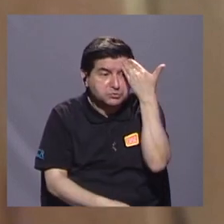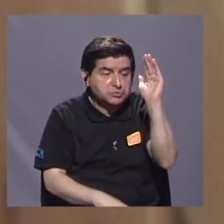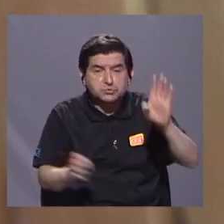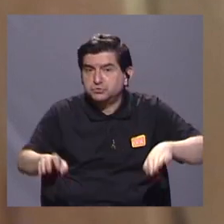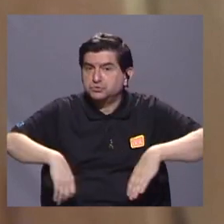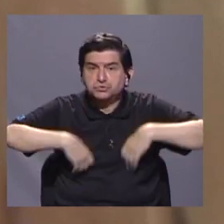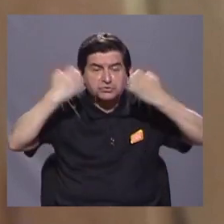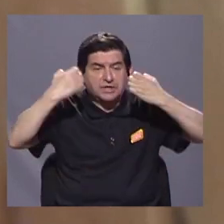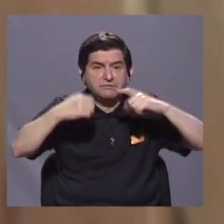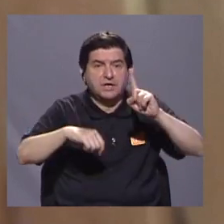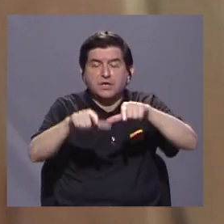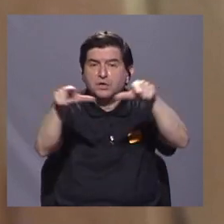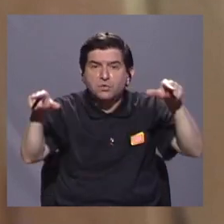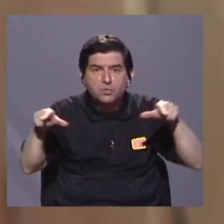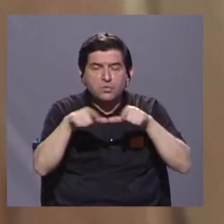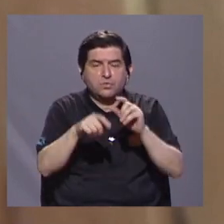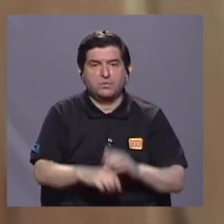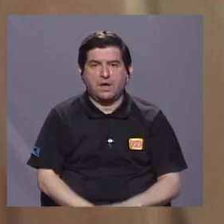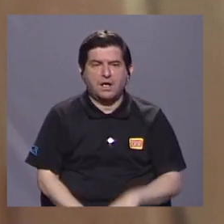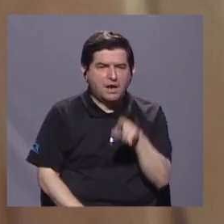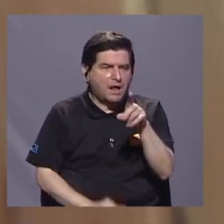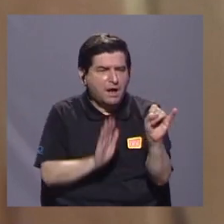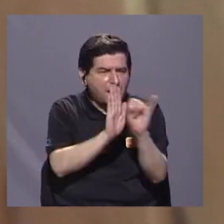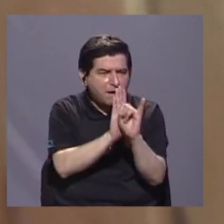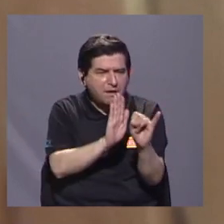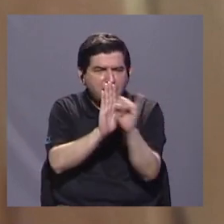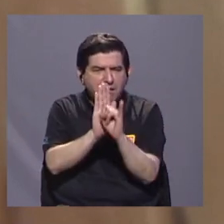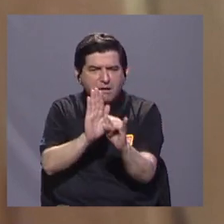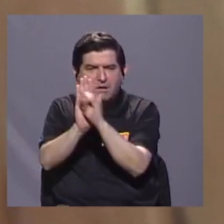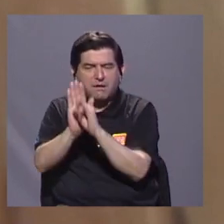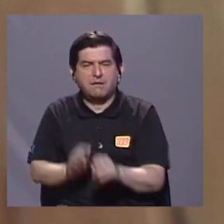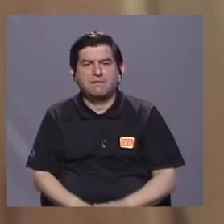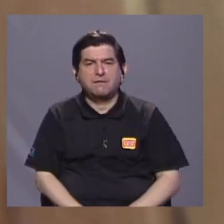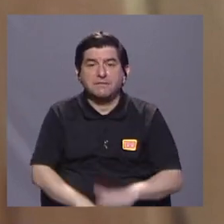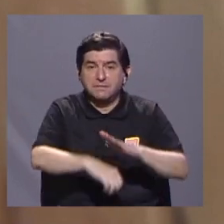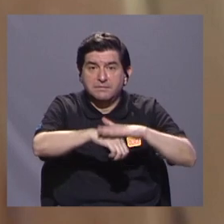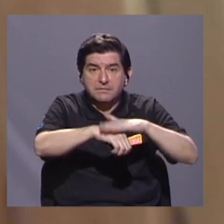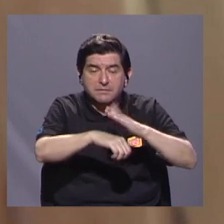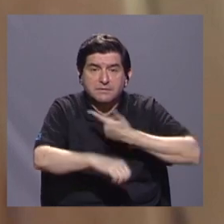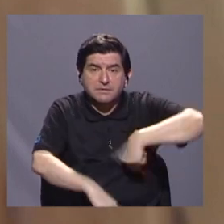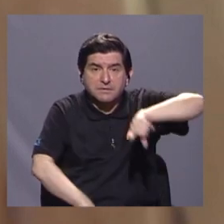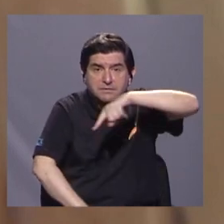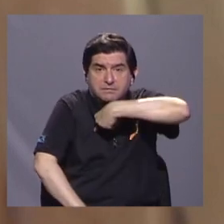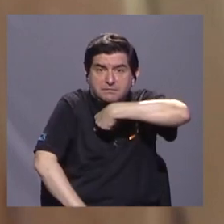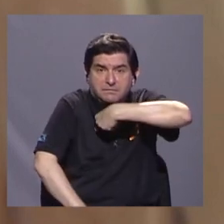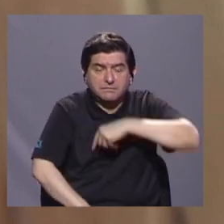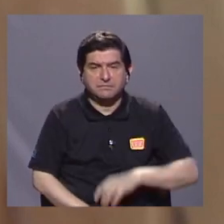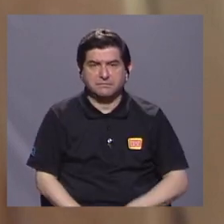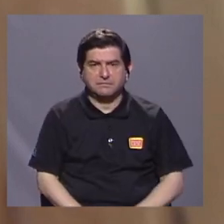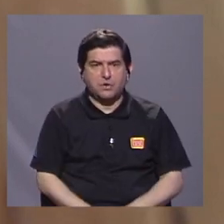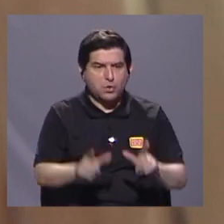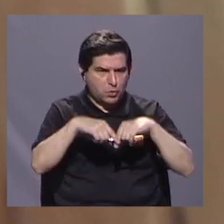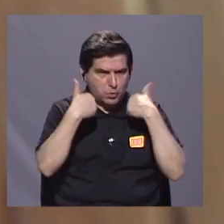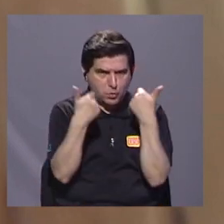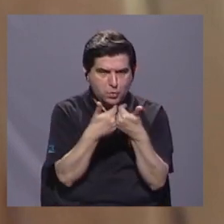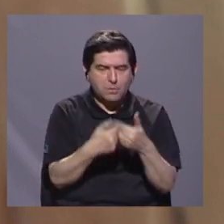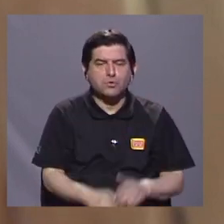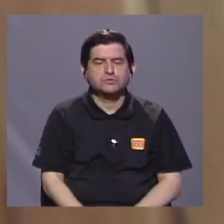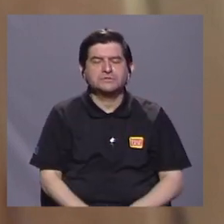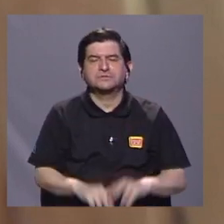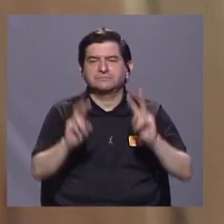que existían en ciertos lugares, pues ahí fueron identificados. Y esto dio paso, pues, entonces también a que grupos como